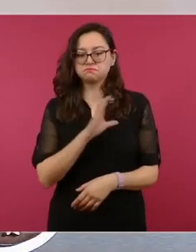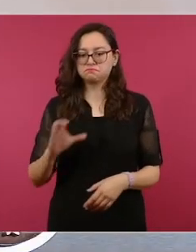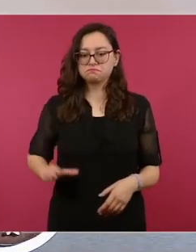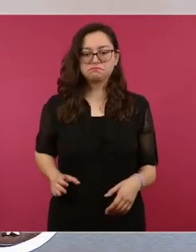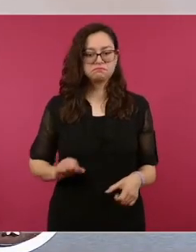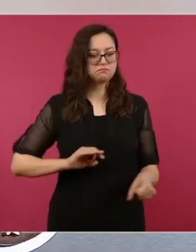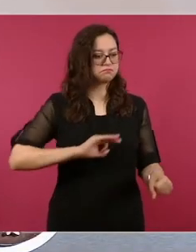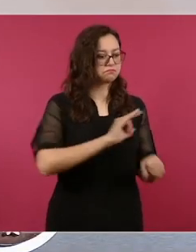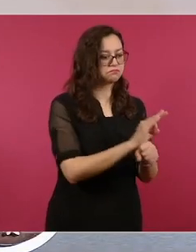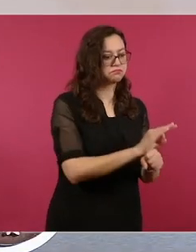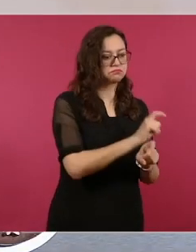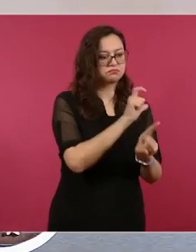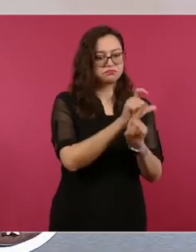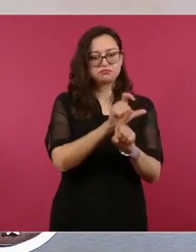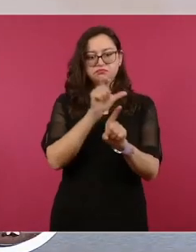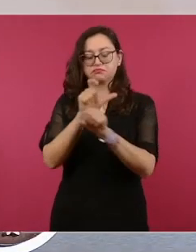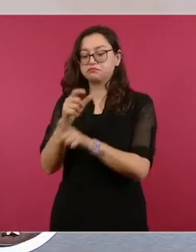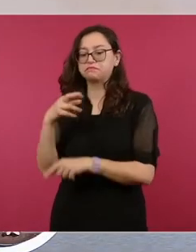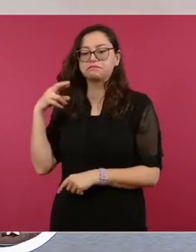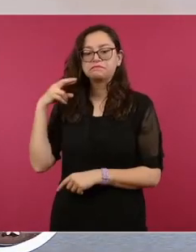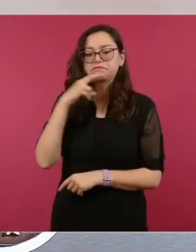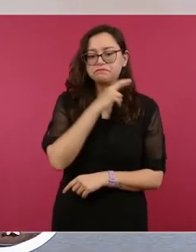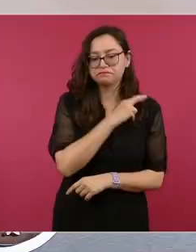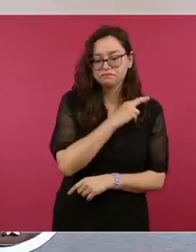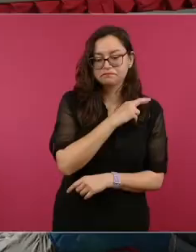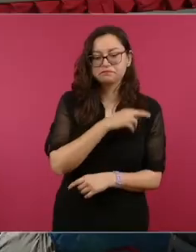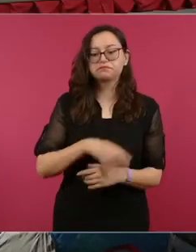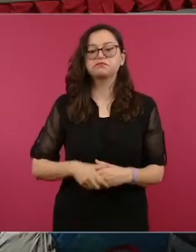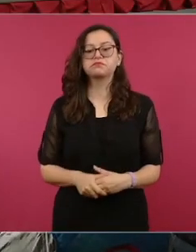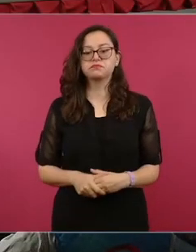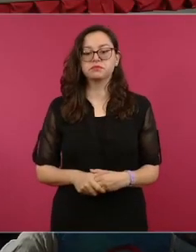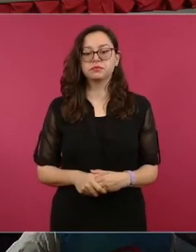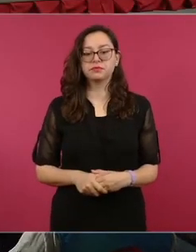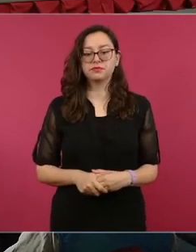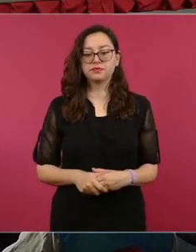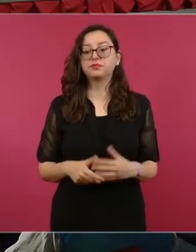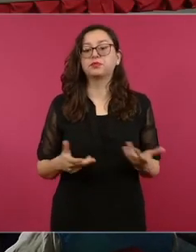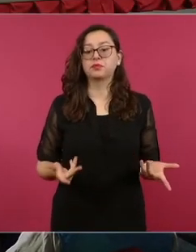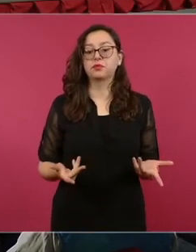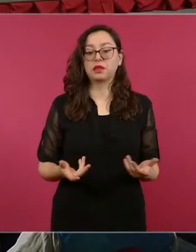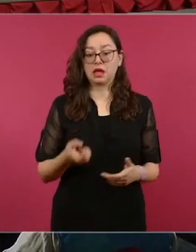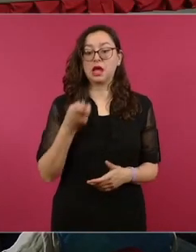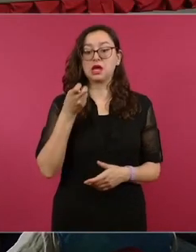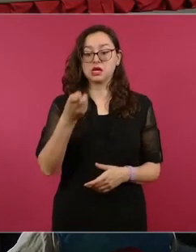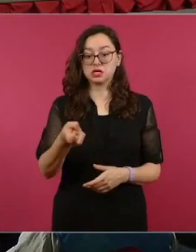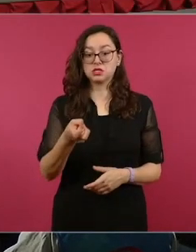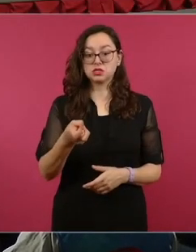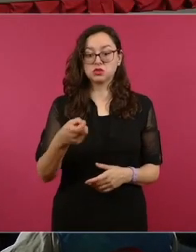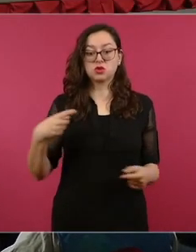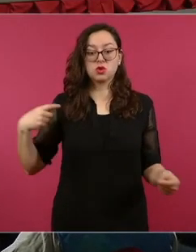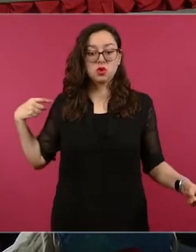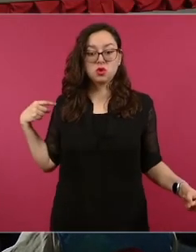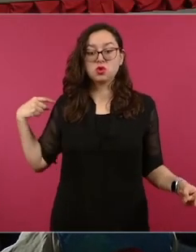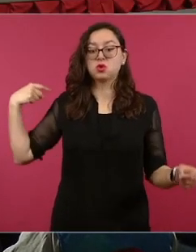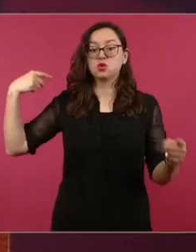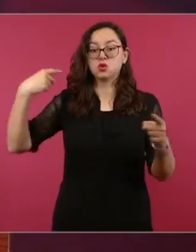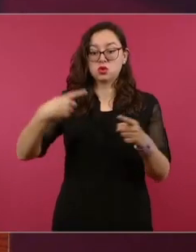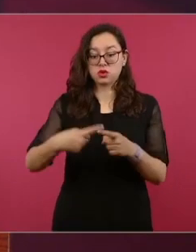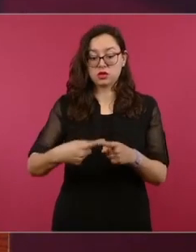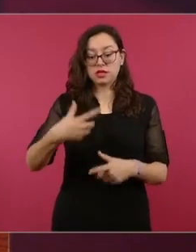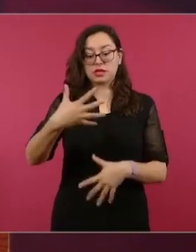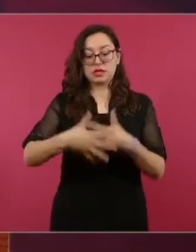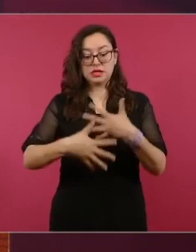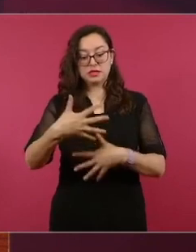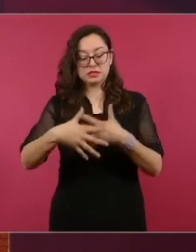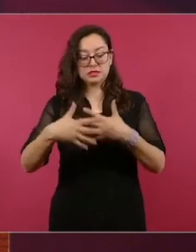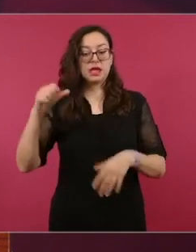necesaria de forma inmediata. Con este mecanismo, hasta el 15 de abril, hemos